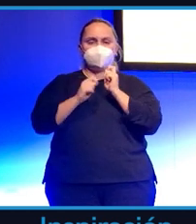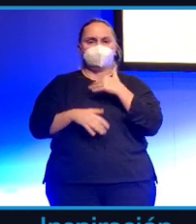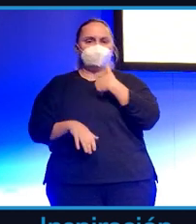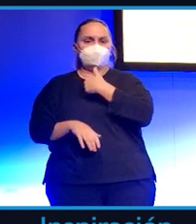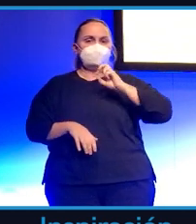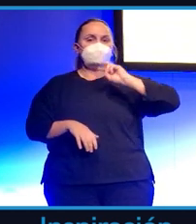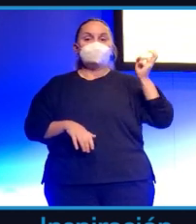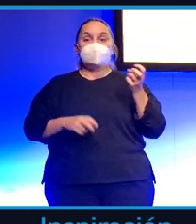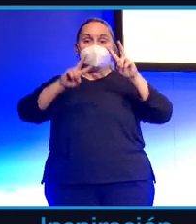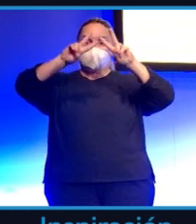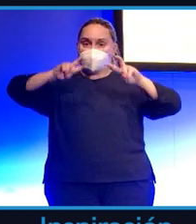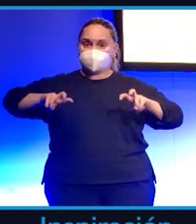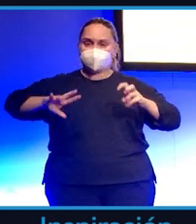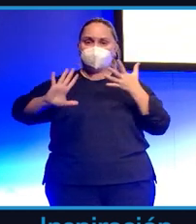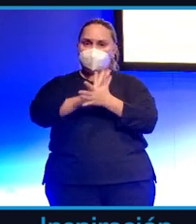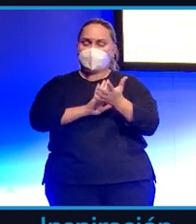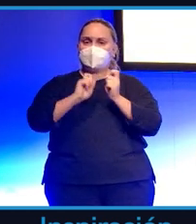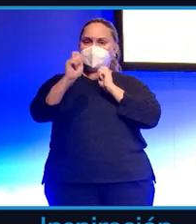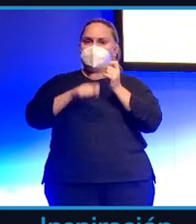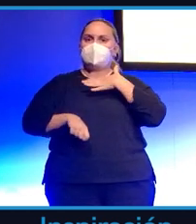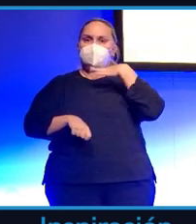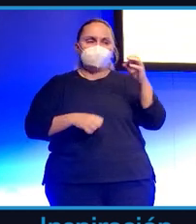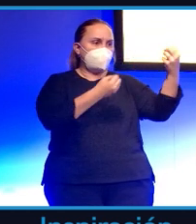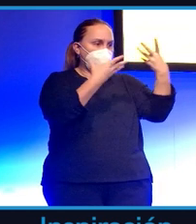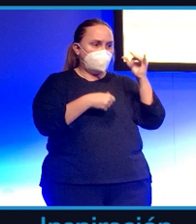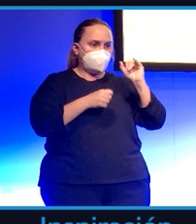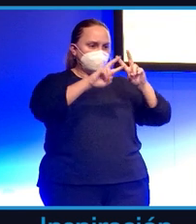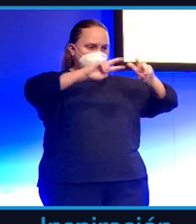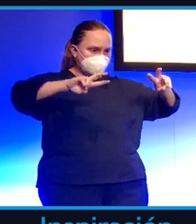separar lo importante de lo no importante al periodista.